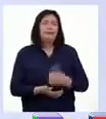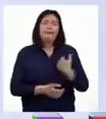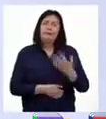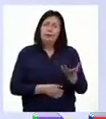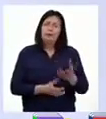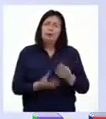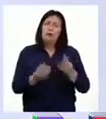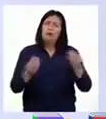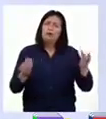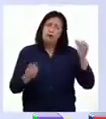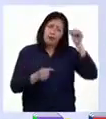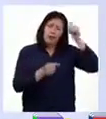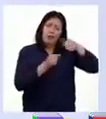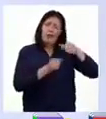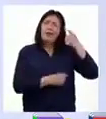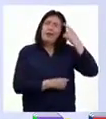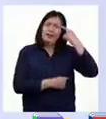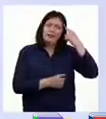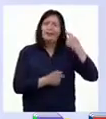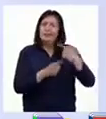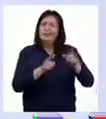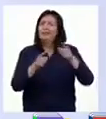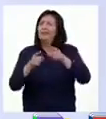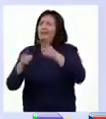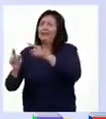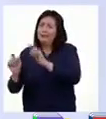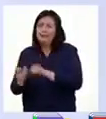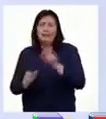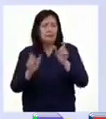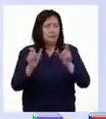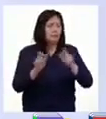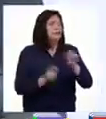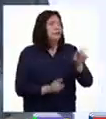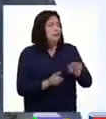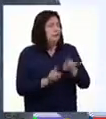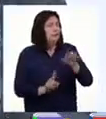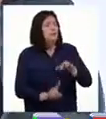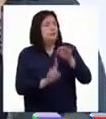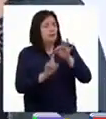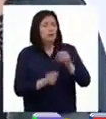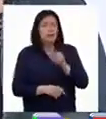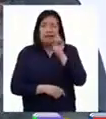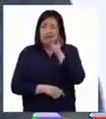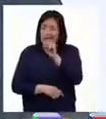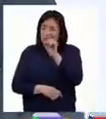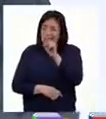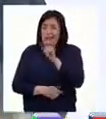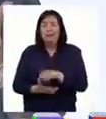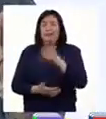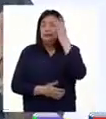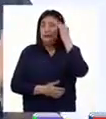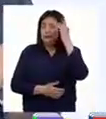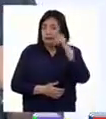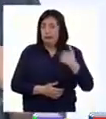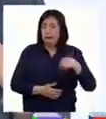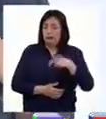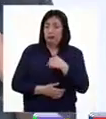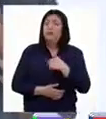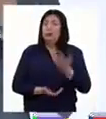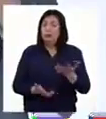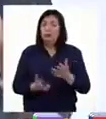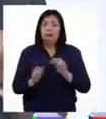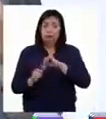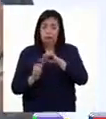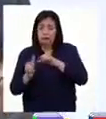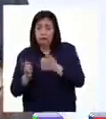Tenemos tantos recuerdos que nos hacen diferentes y a su vez especiales. Justamente esas experiencias que vivimos con nuestra